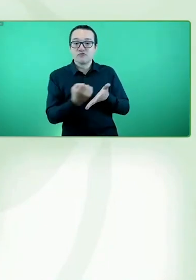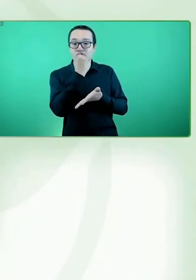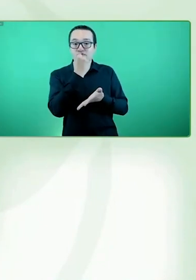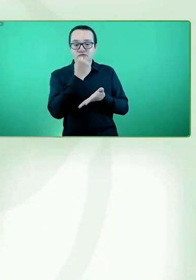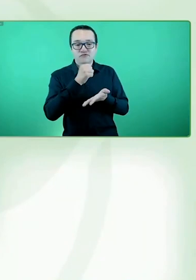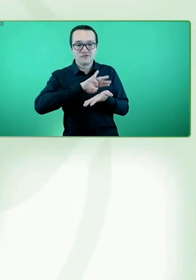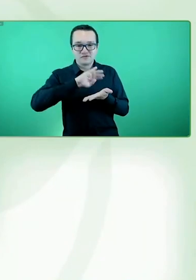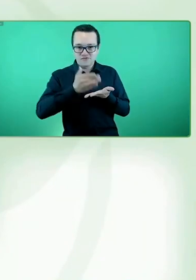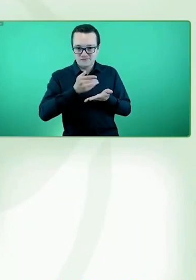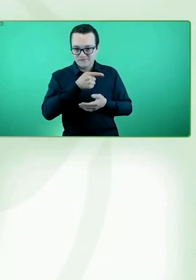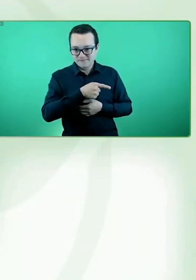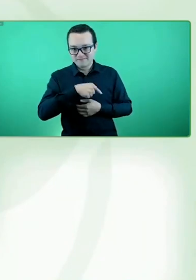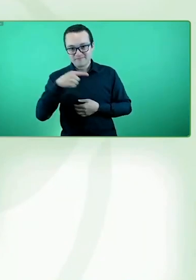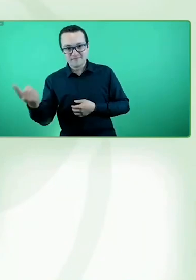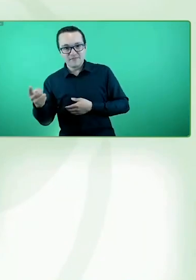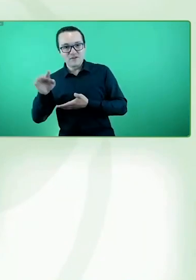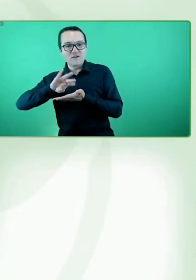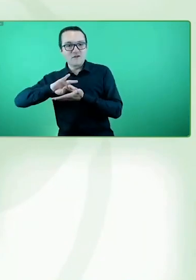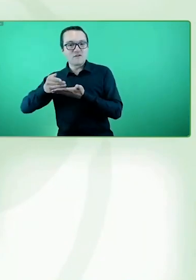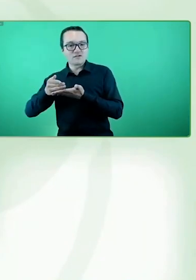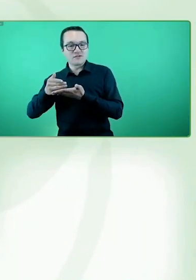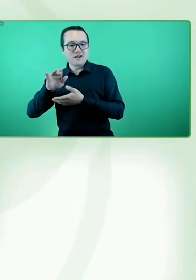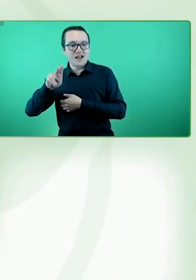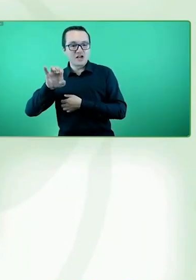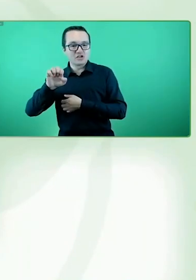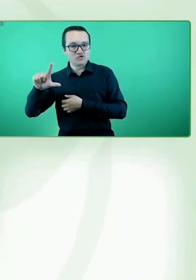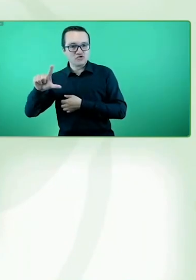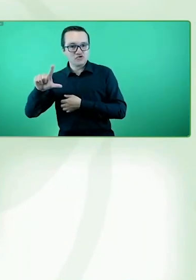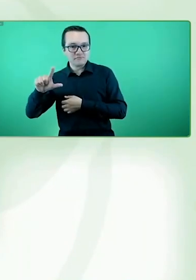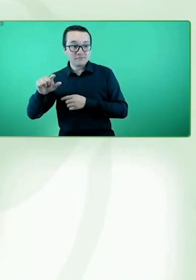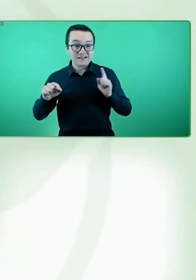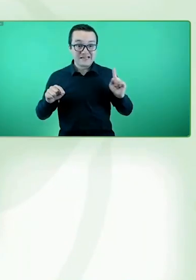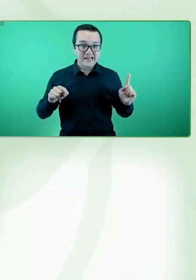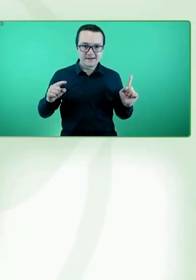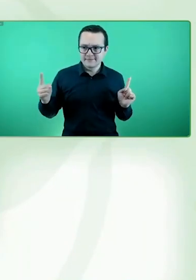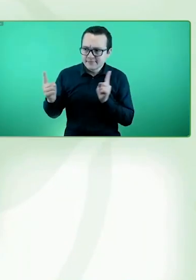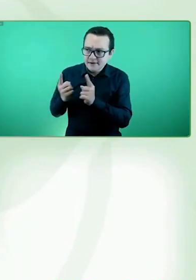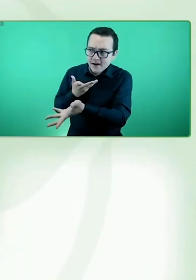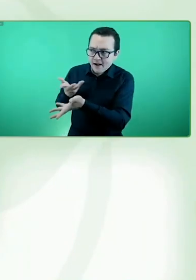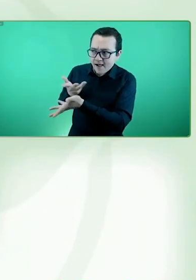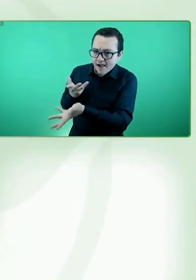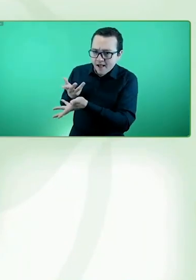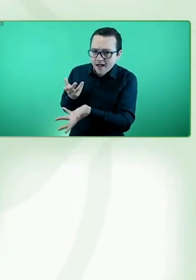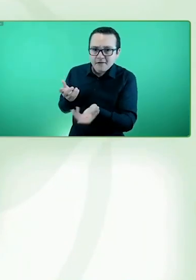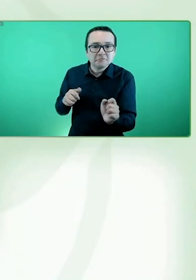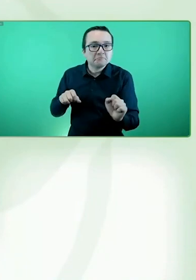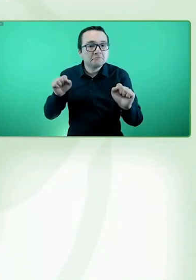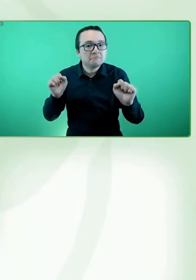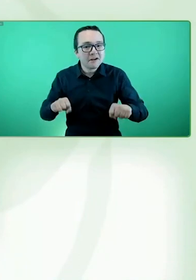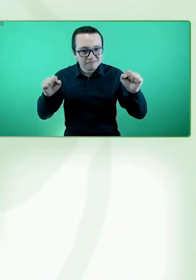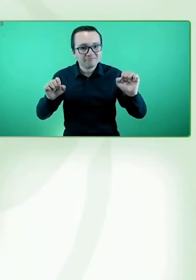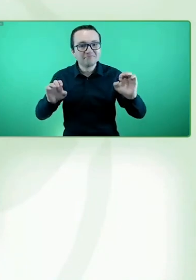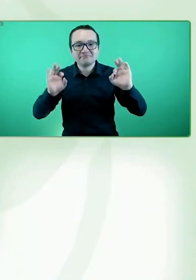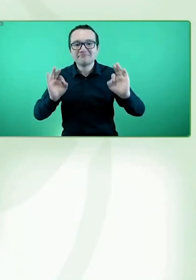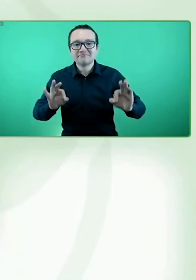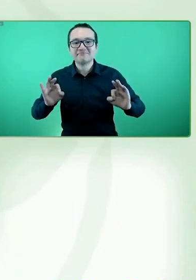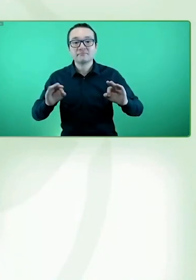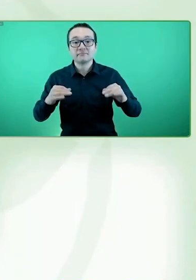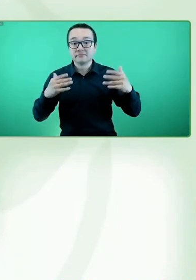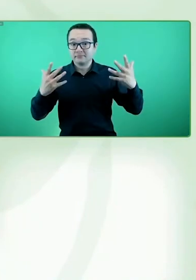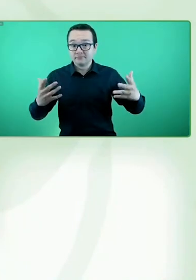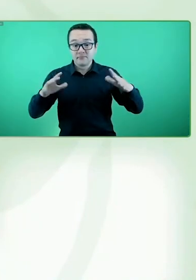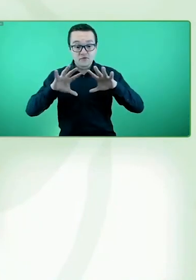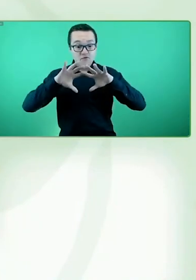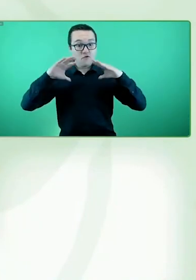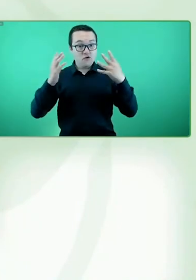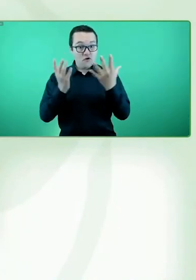Fundación Descúbreme, para poder trasladar la experiencia global al ámbito hispanoparlante. Y, bueno, tiene también